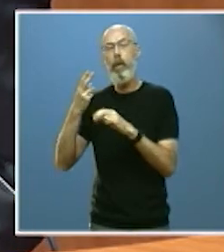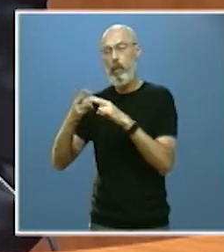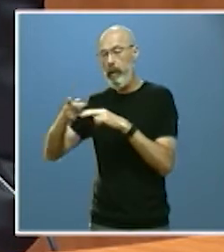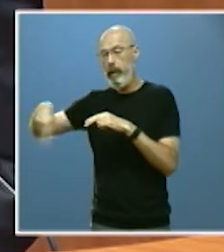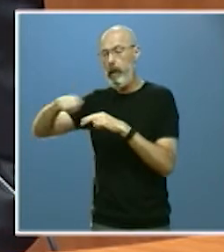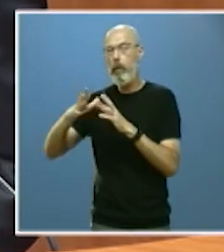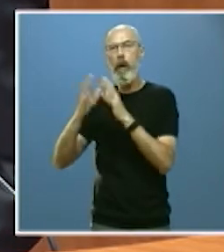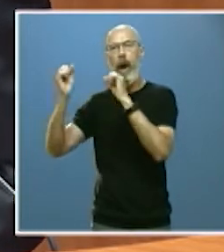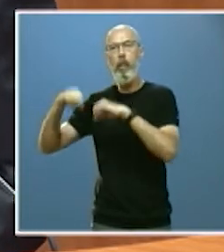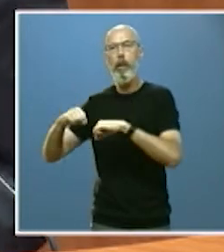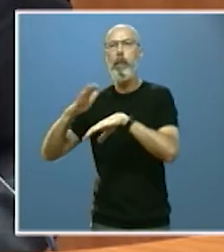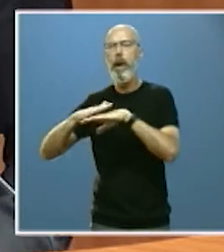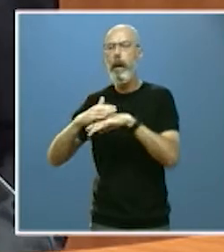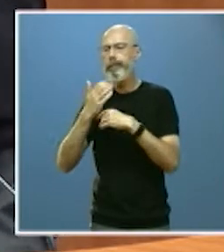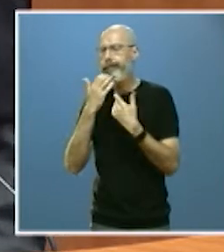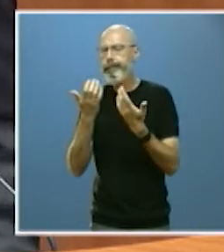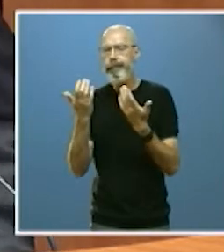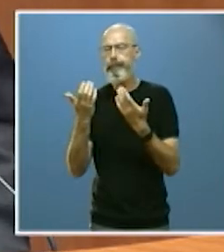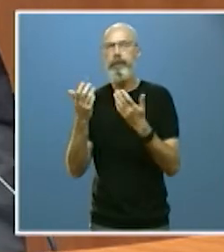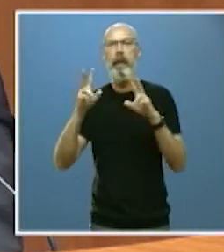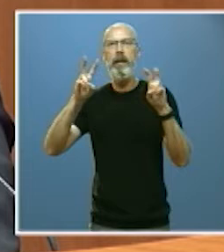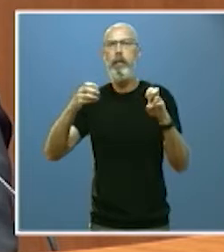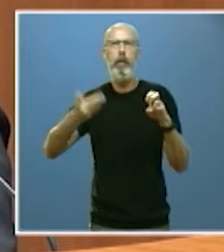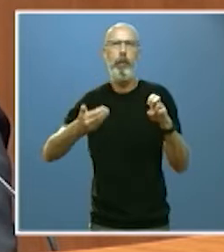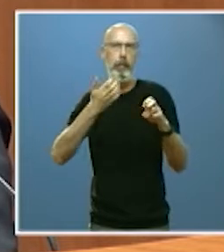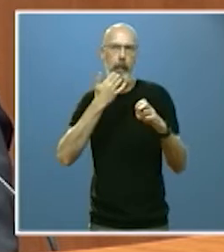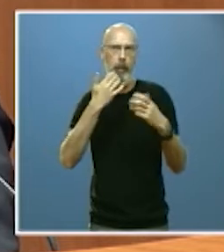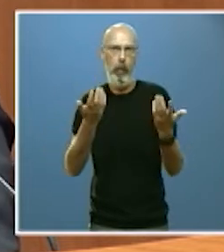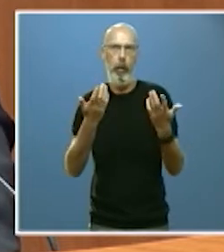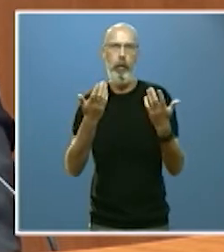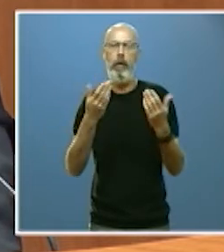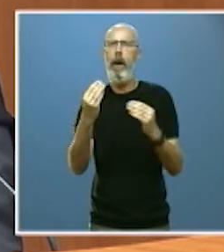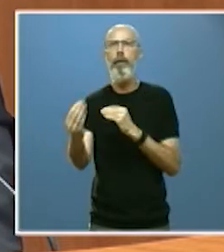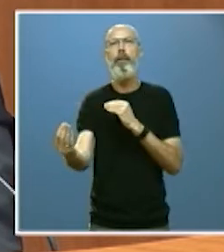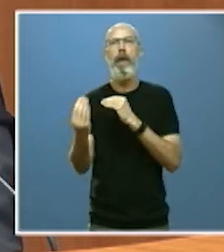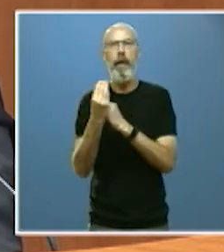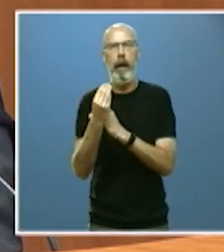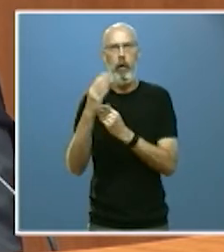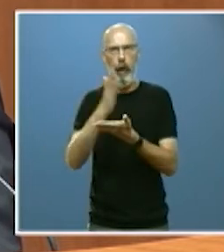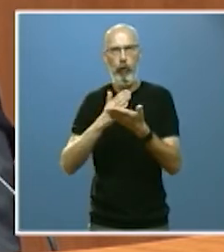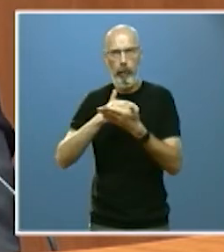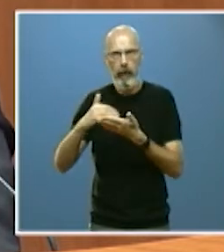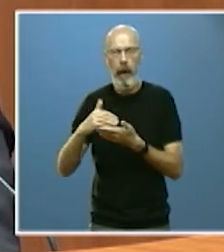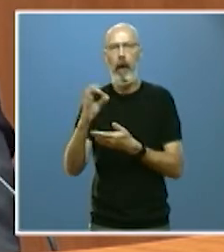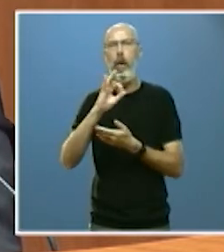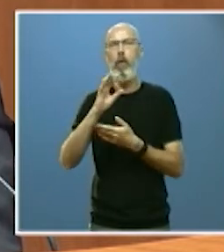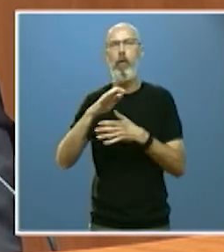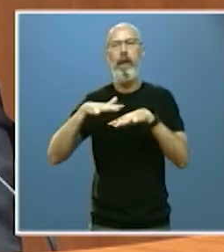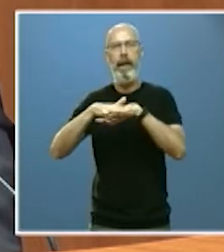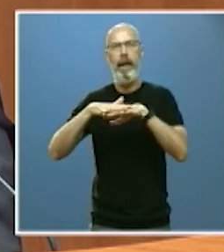de comunidad en cuestiones de tanta importancia como la financiación autonómica, la